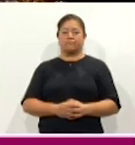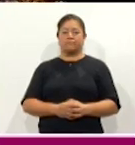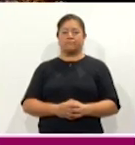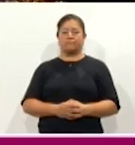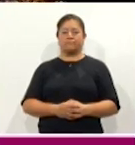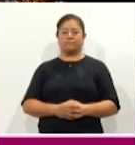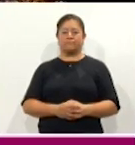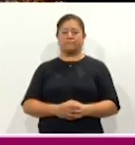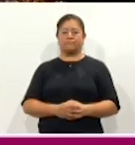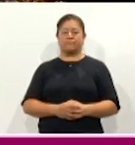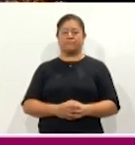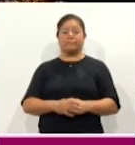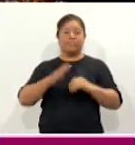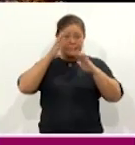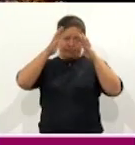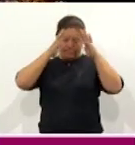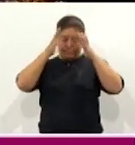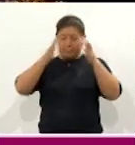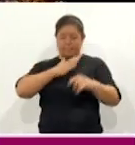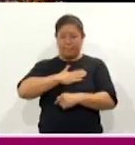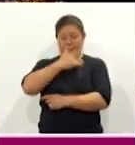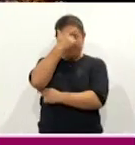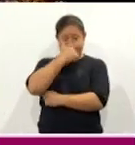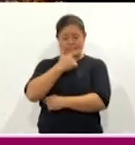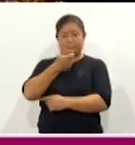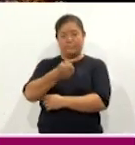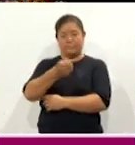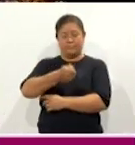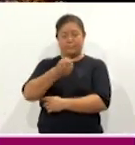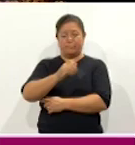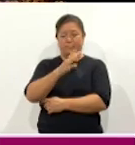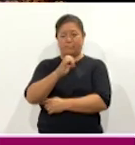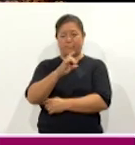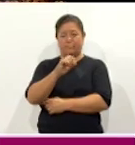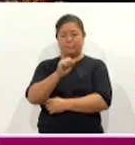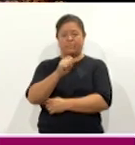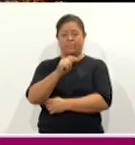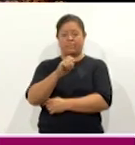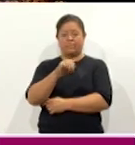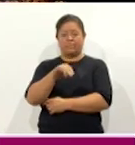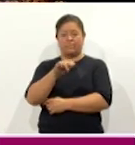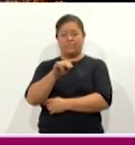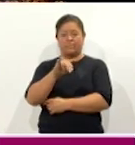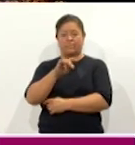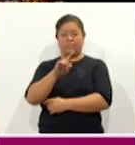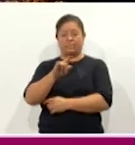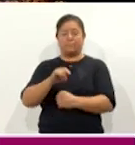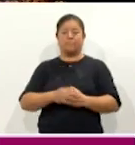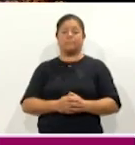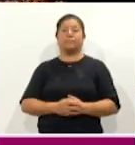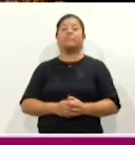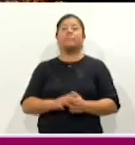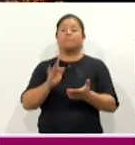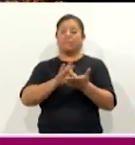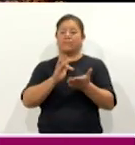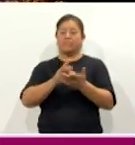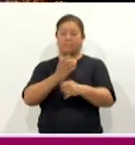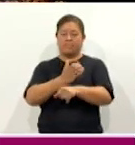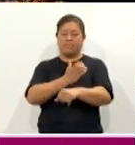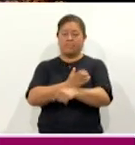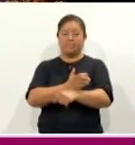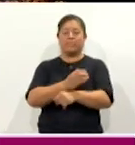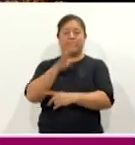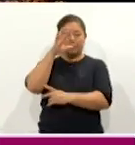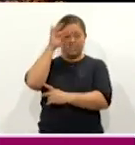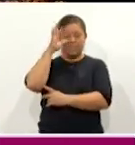¿Qué tal? Muy buenas noches. Les saluda Celeste Muñiz y le agradezco que nos esté acompañando en esta tercera emisión